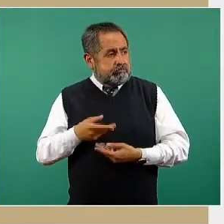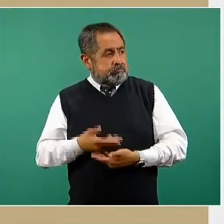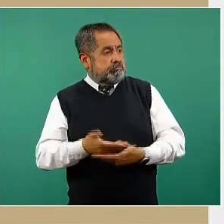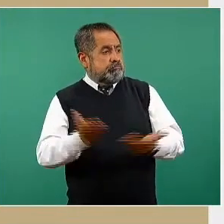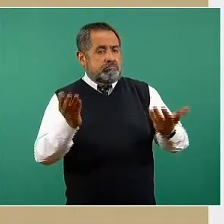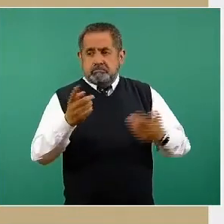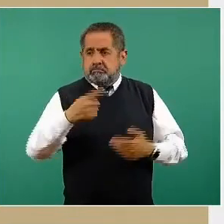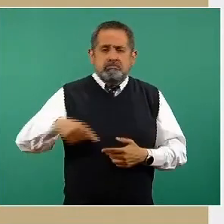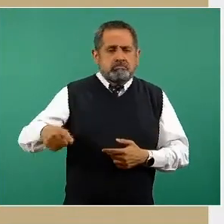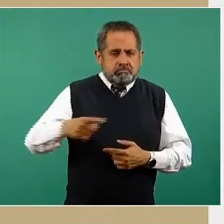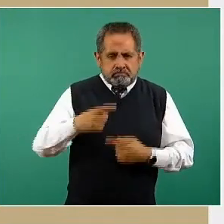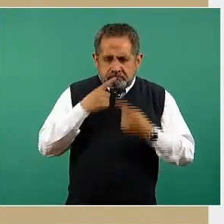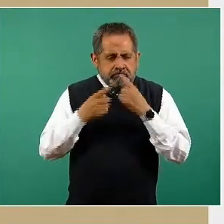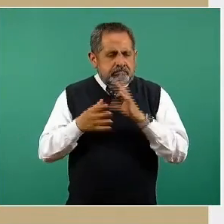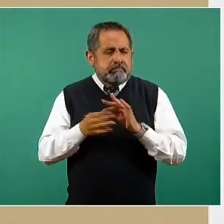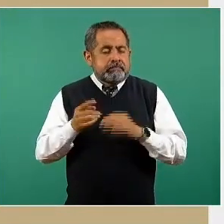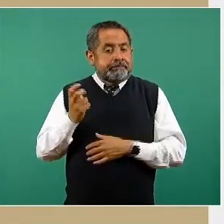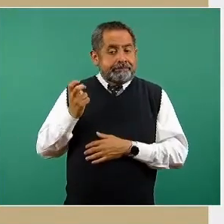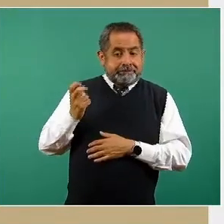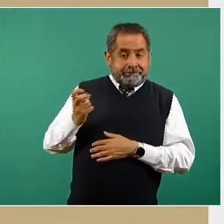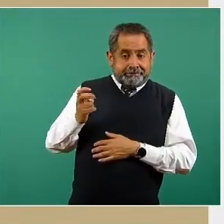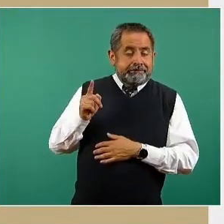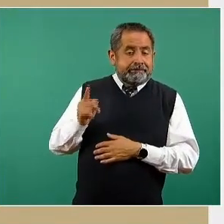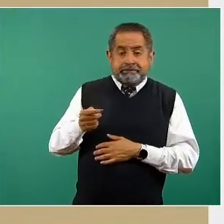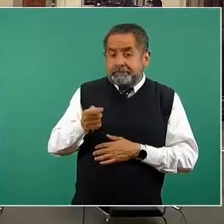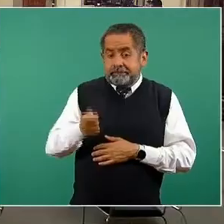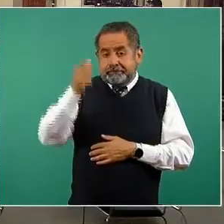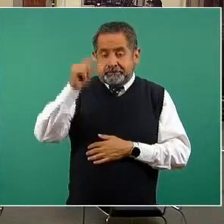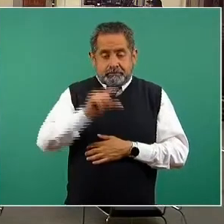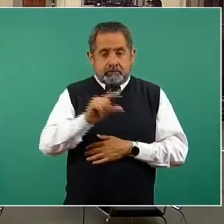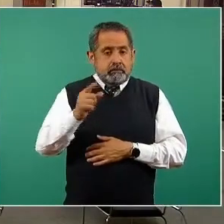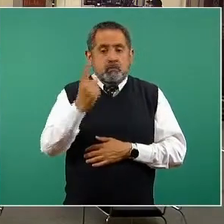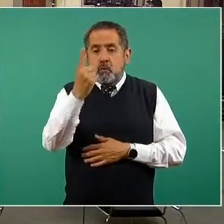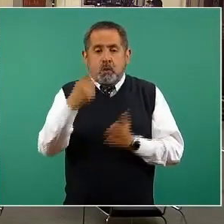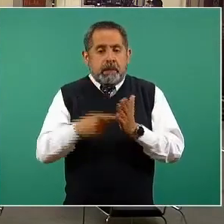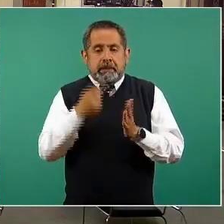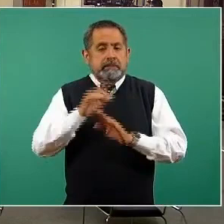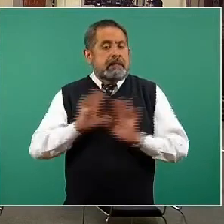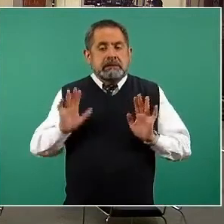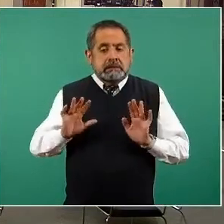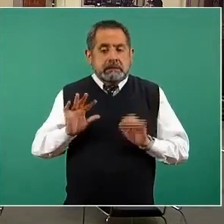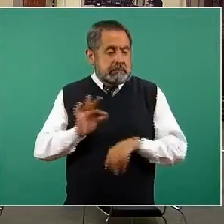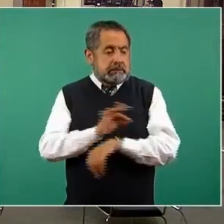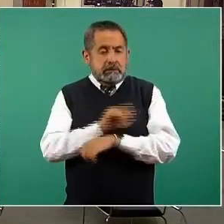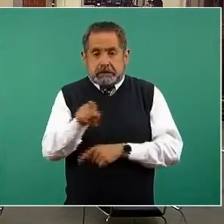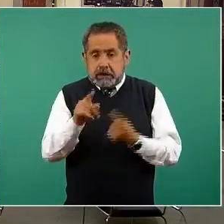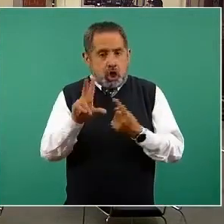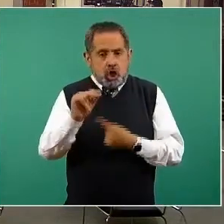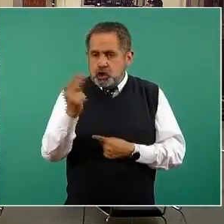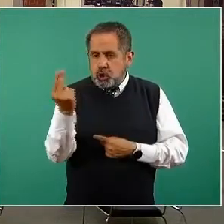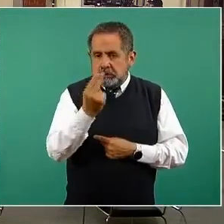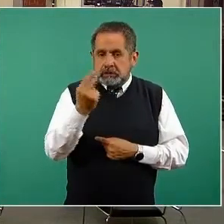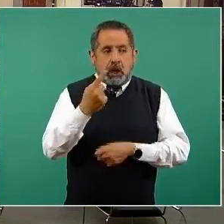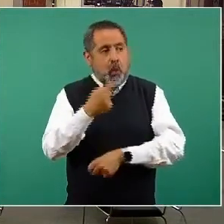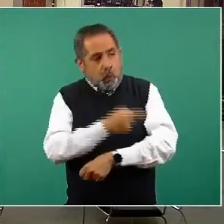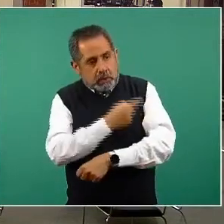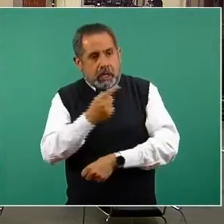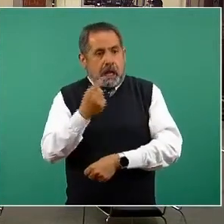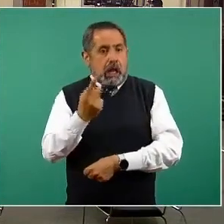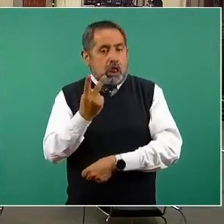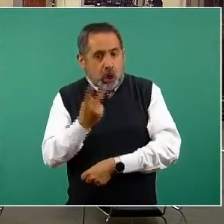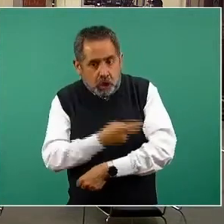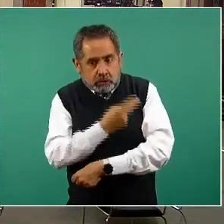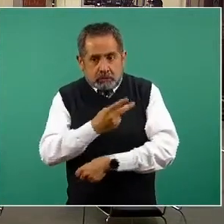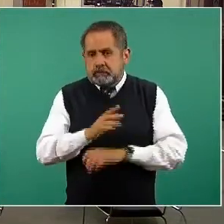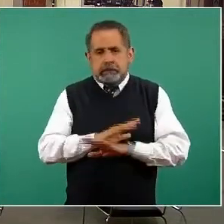la logística, es que esta es obviamente la primera vacuna que es de una sola dosis, es decir, no requiere de dos dosis, basta con una sola